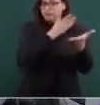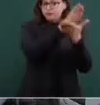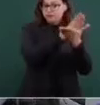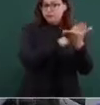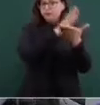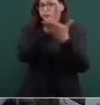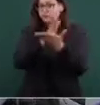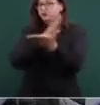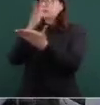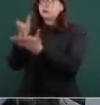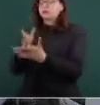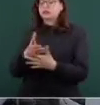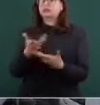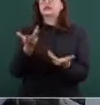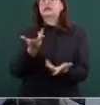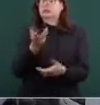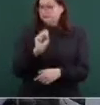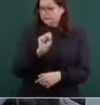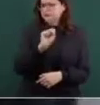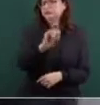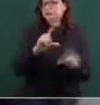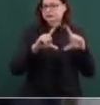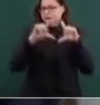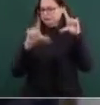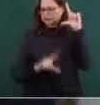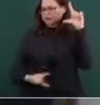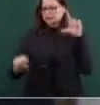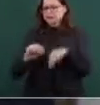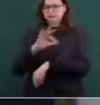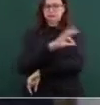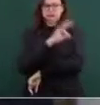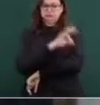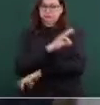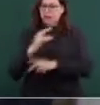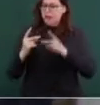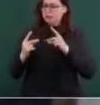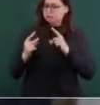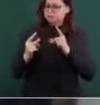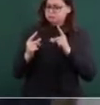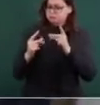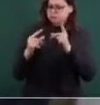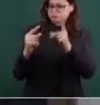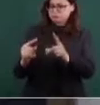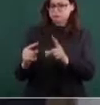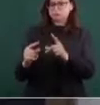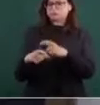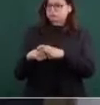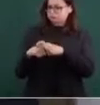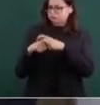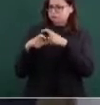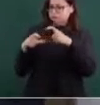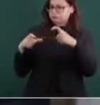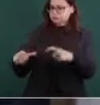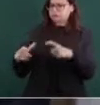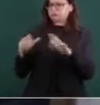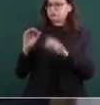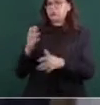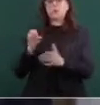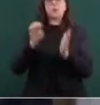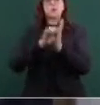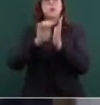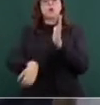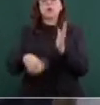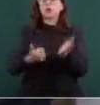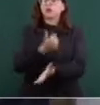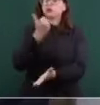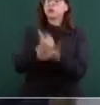en la Ciudad de México pues ya está casi al 100%,